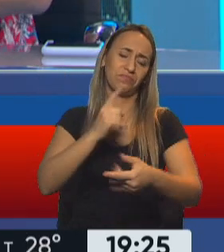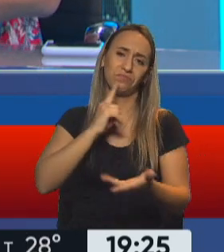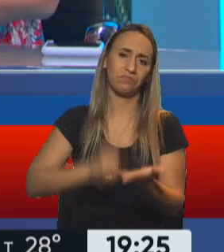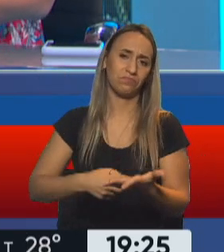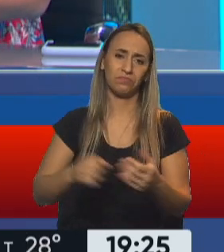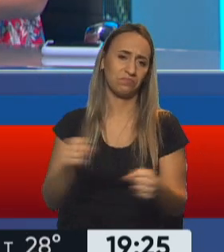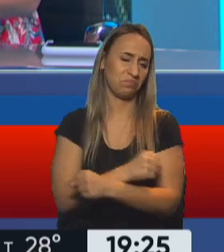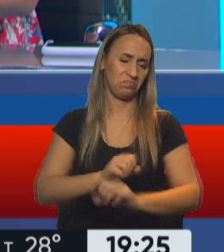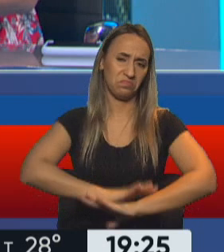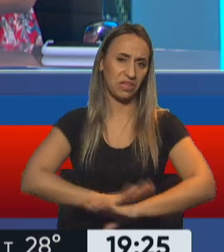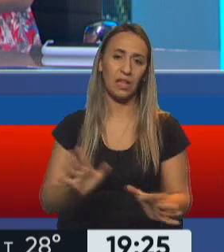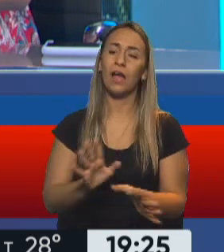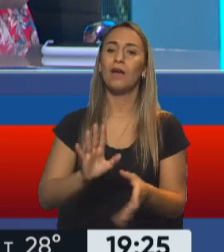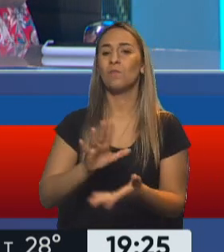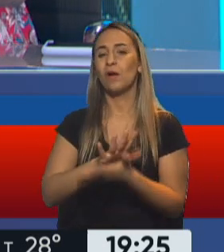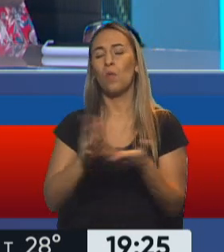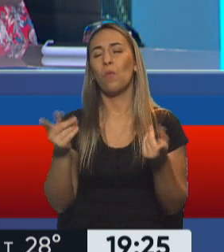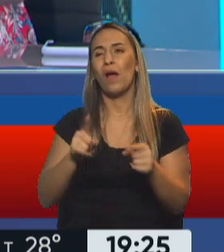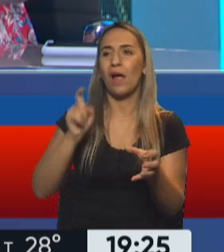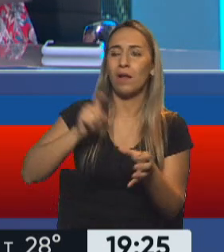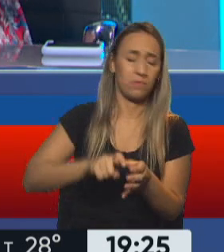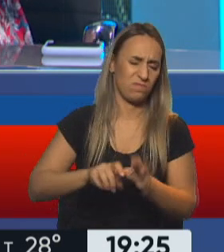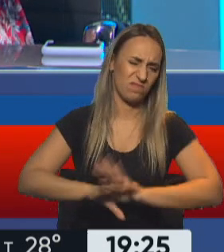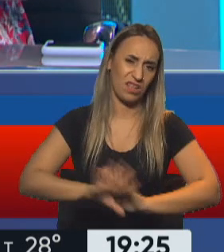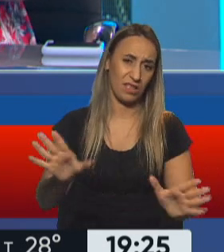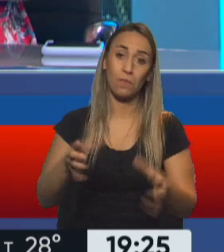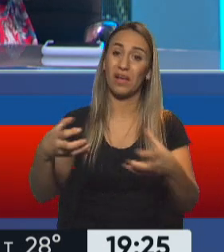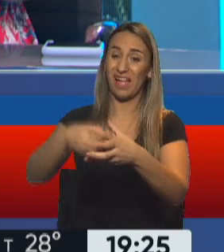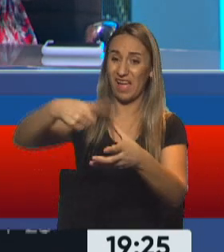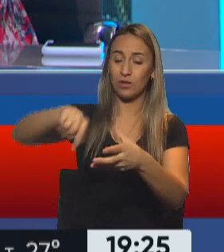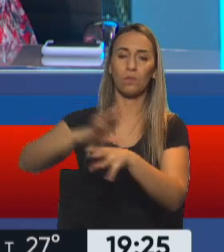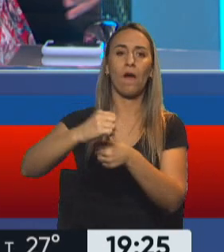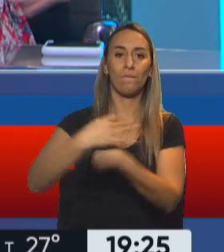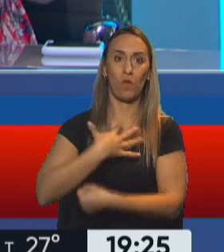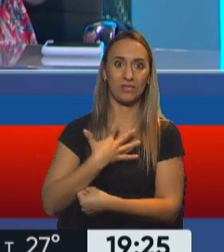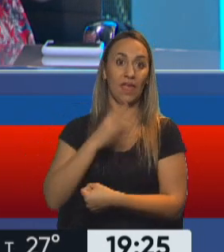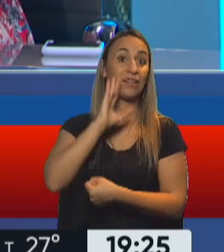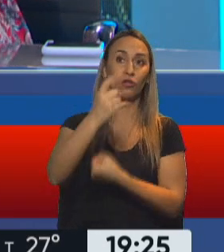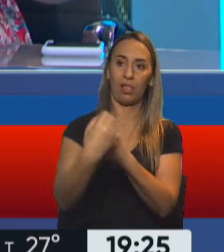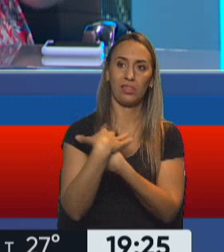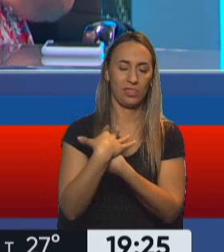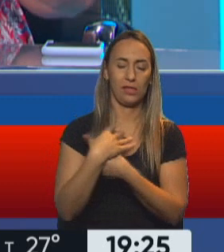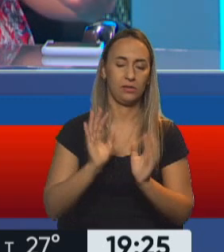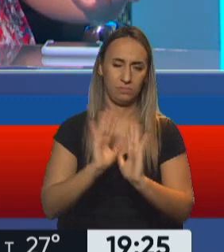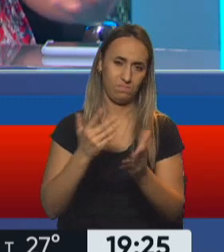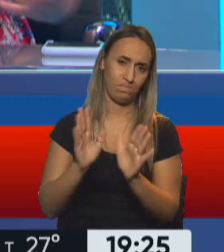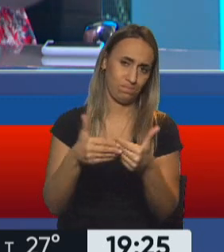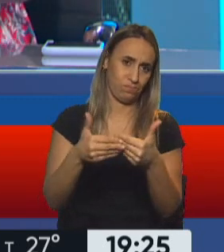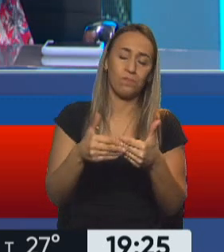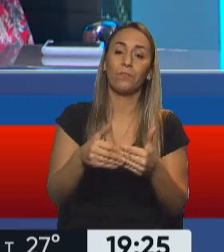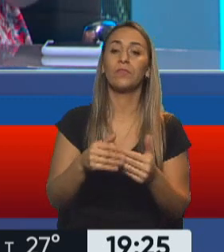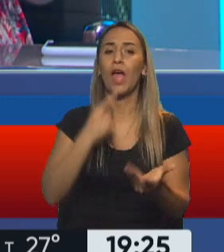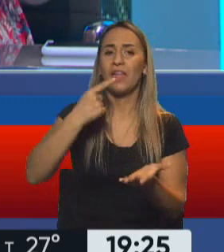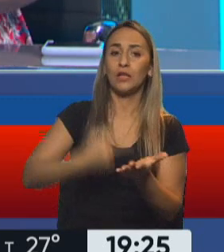indeclinable, porque lo consideran un instrumento de injerencia. Bueno, ¿por qué hacen esto? ¿Por qué tomaron esta decisión en este momento?